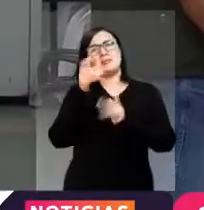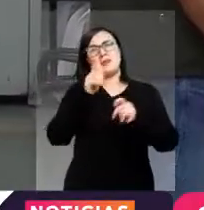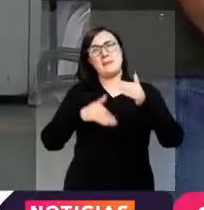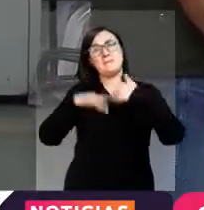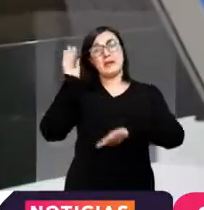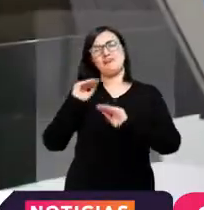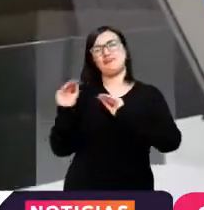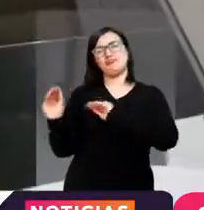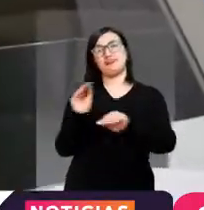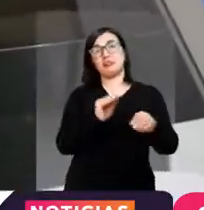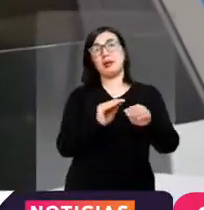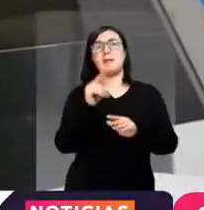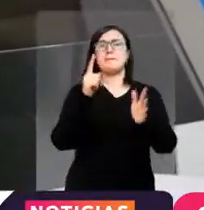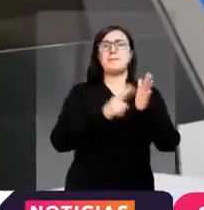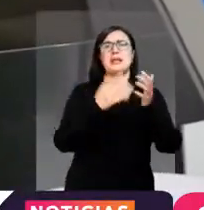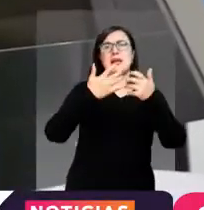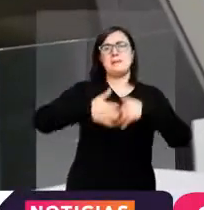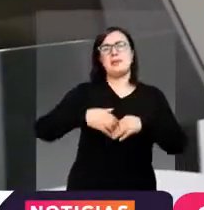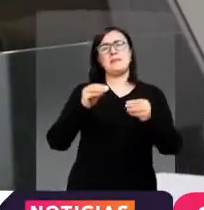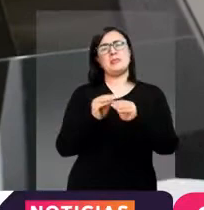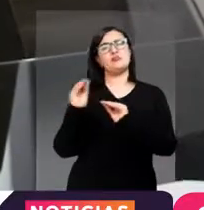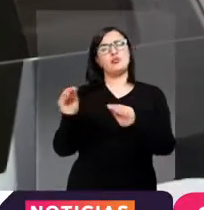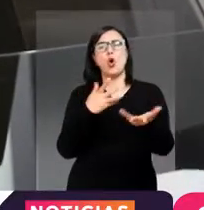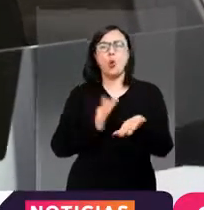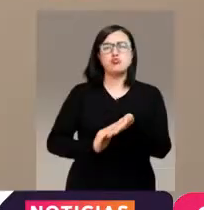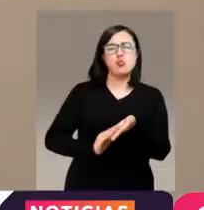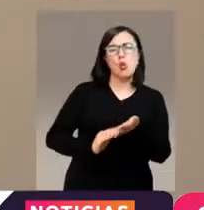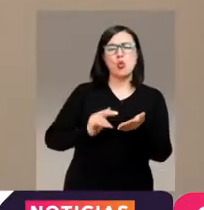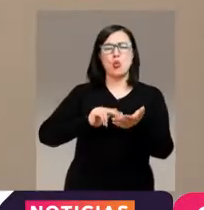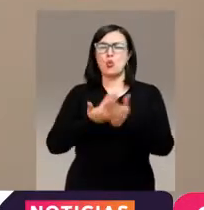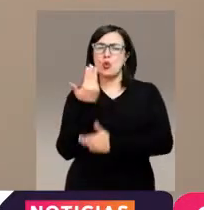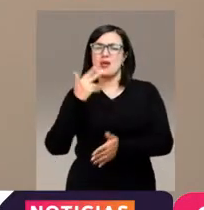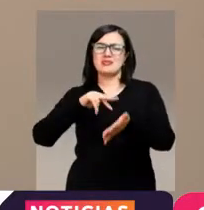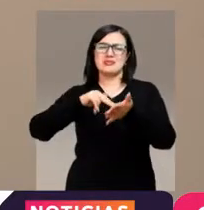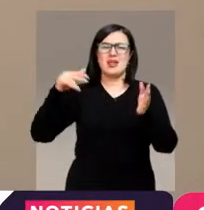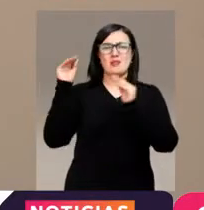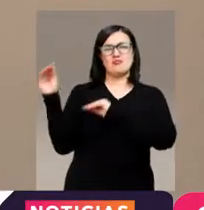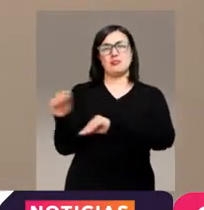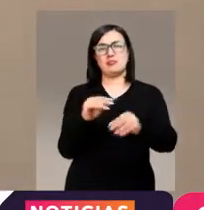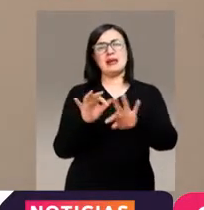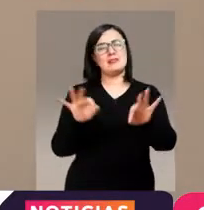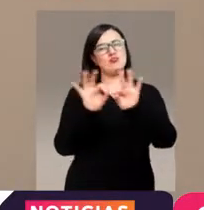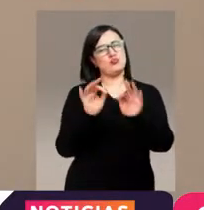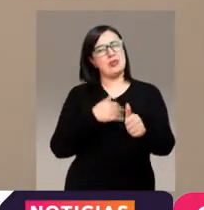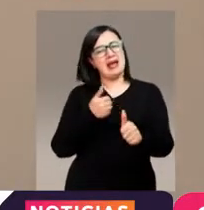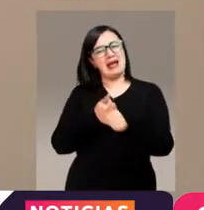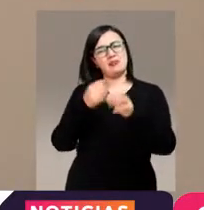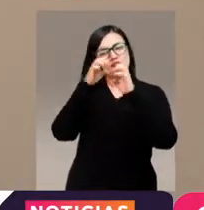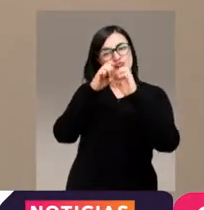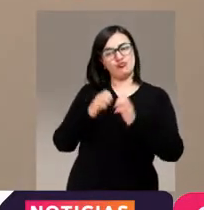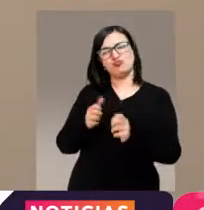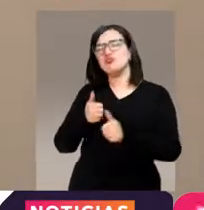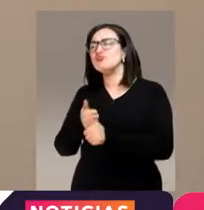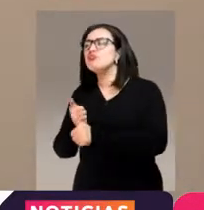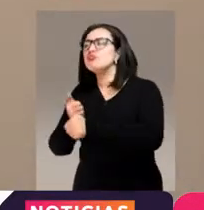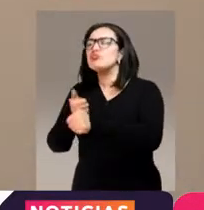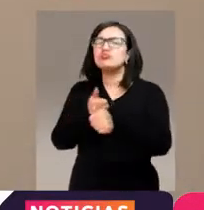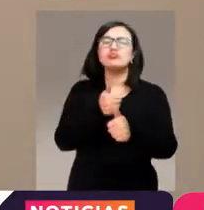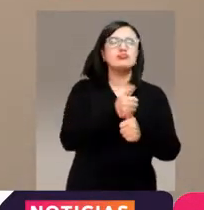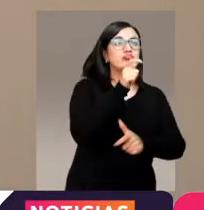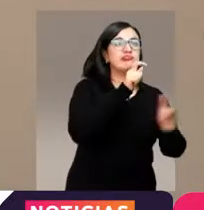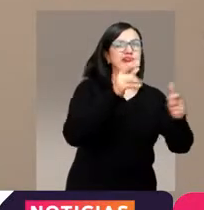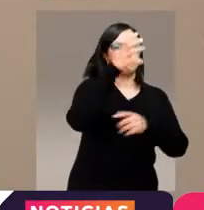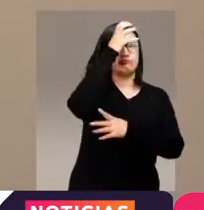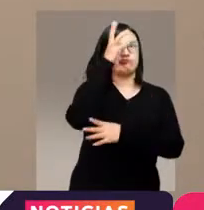1.000 empresas implementen soluciones tecnológicas. Con un proceso de acompañamiento con expertos en gestión empresarial y en soluciones